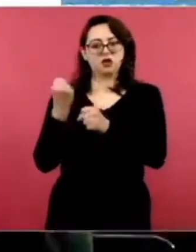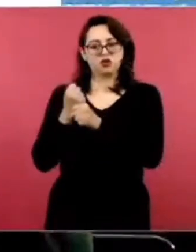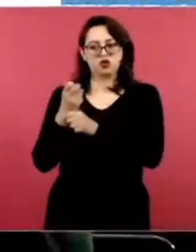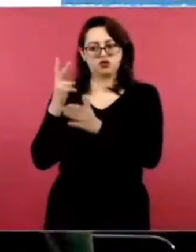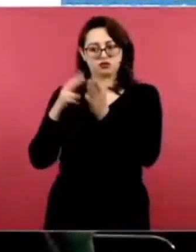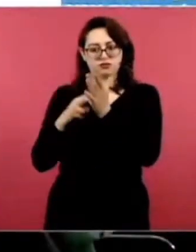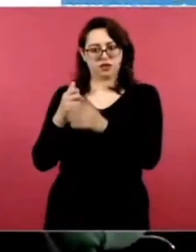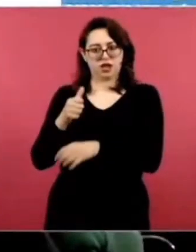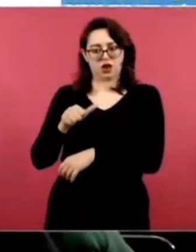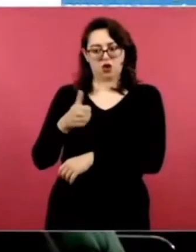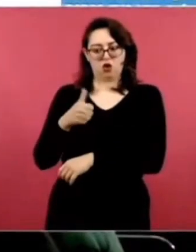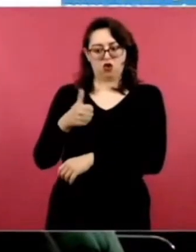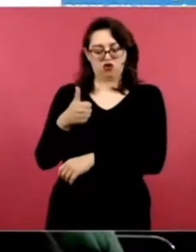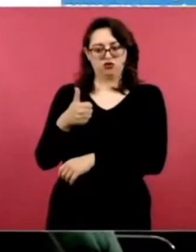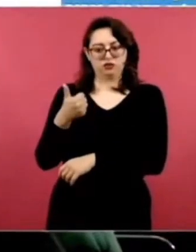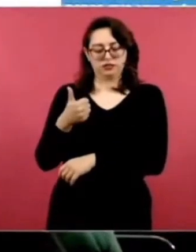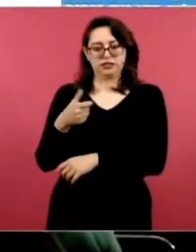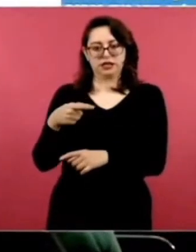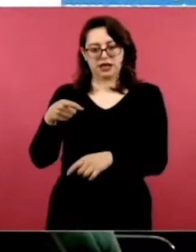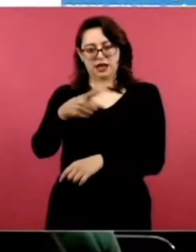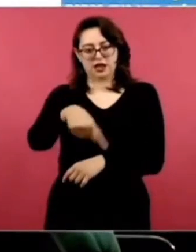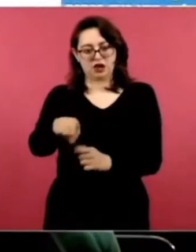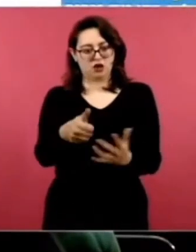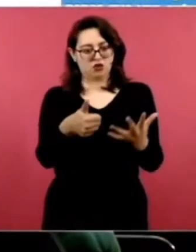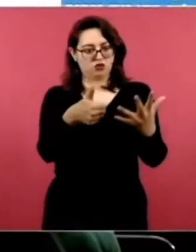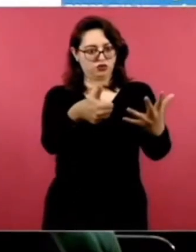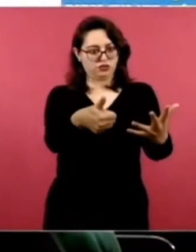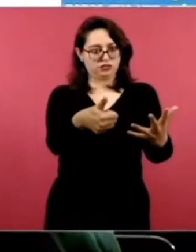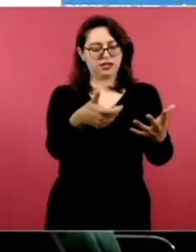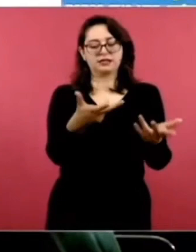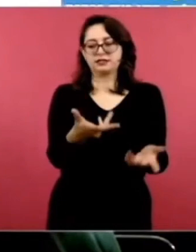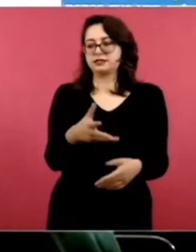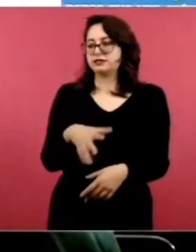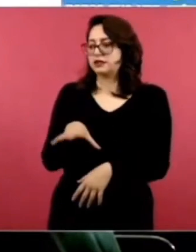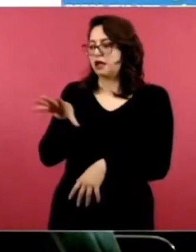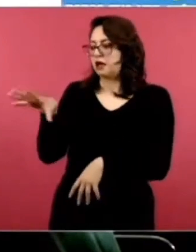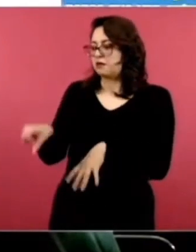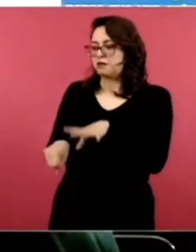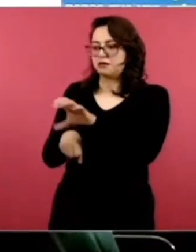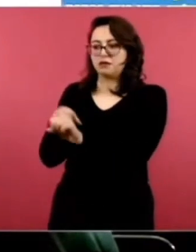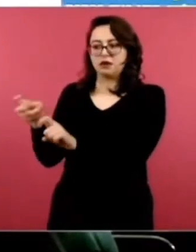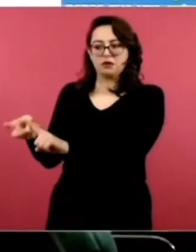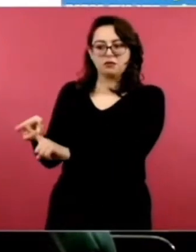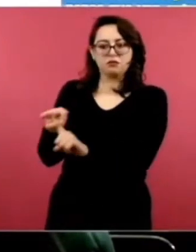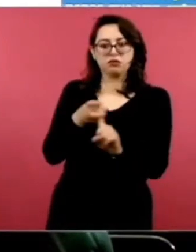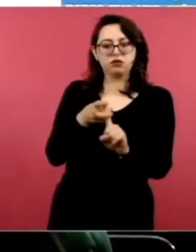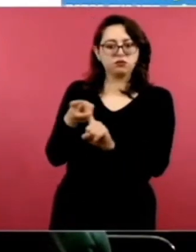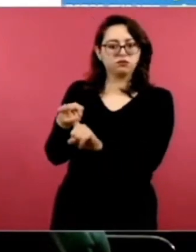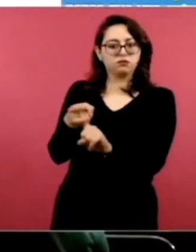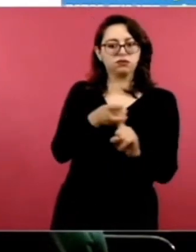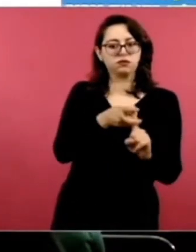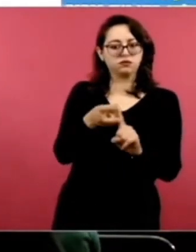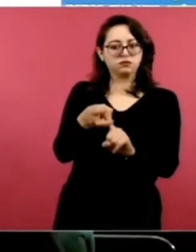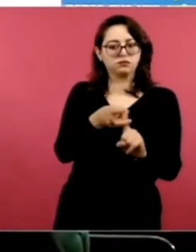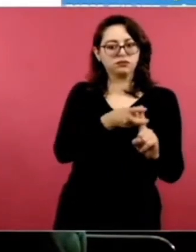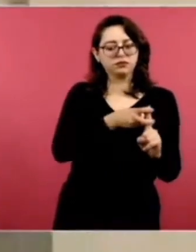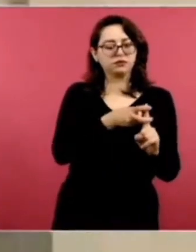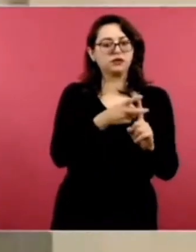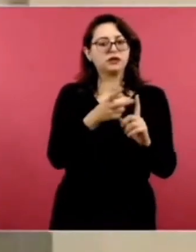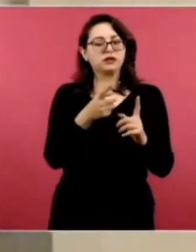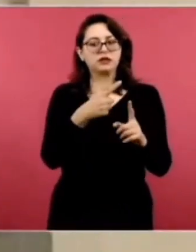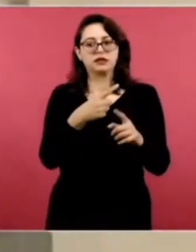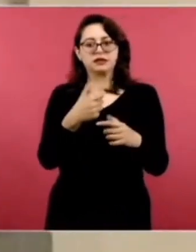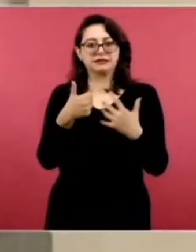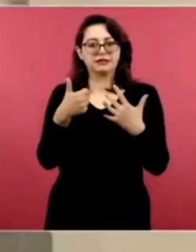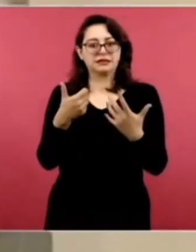víctimas, entre ellas el hijo del poeta, asistieron a un antro bar Obsession en Temisco, Morelos,